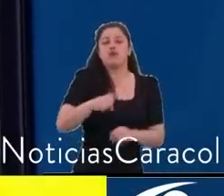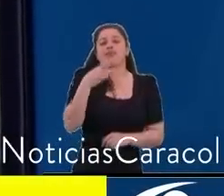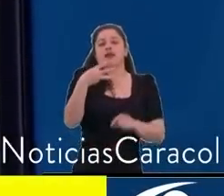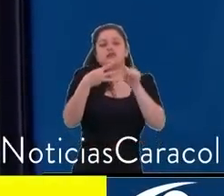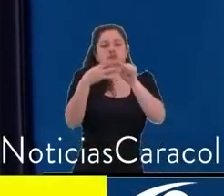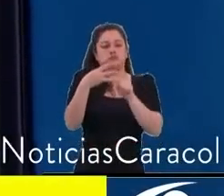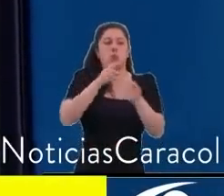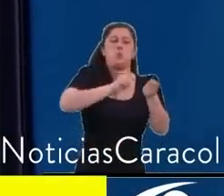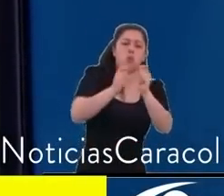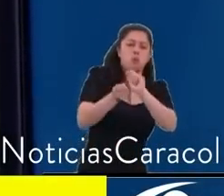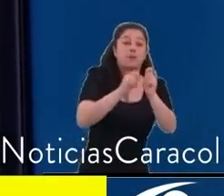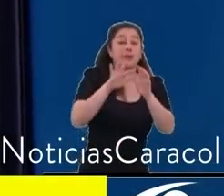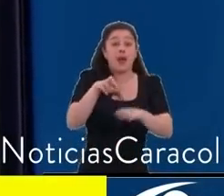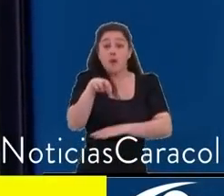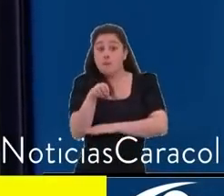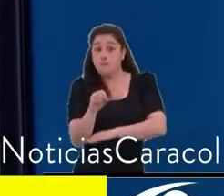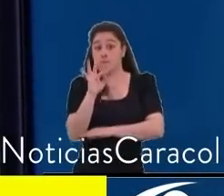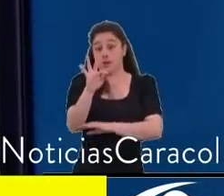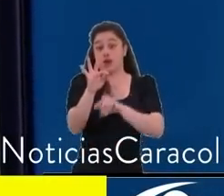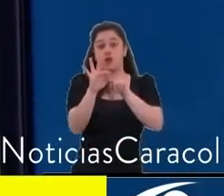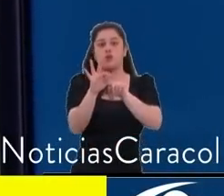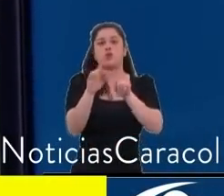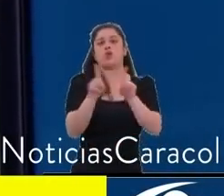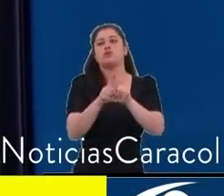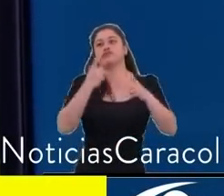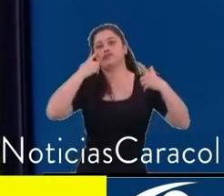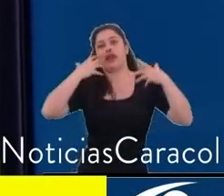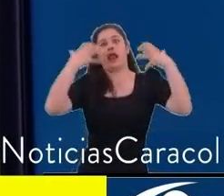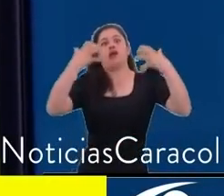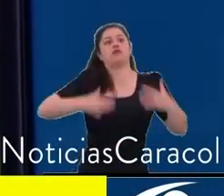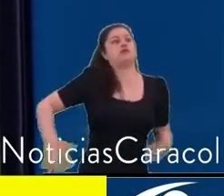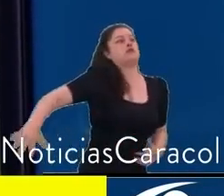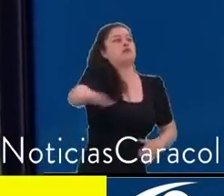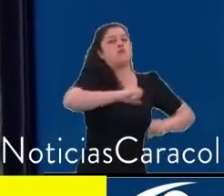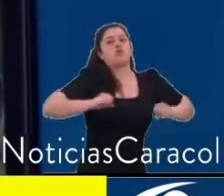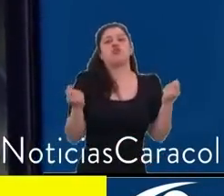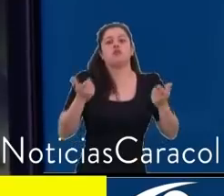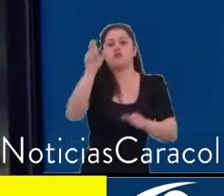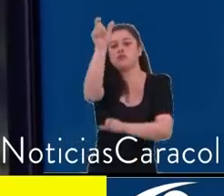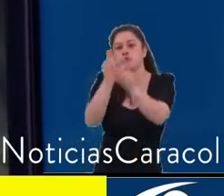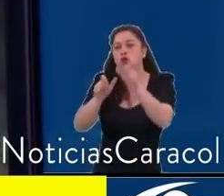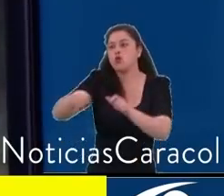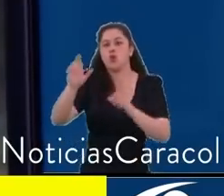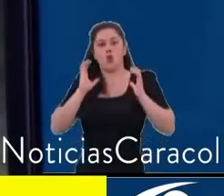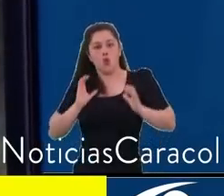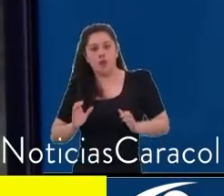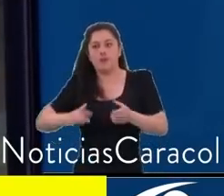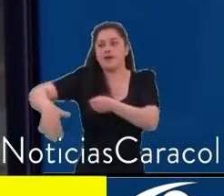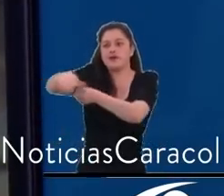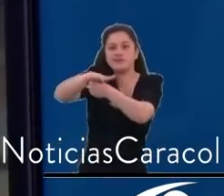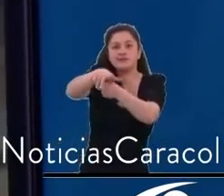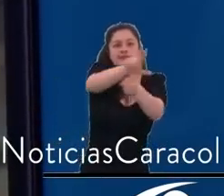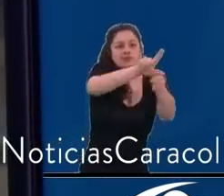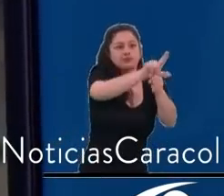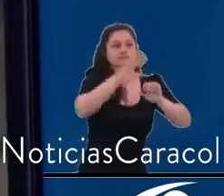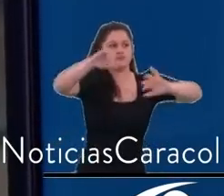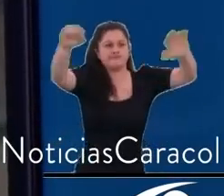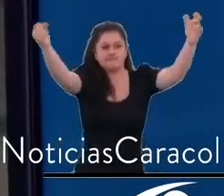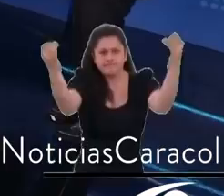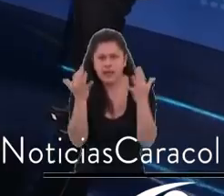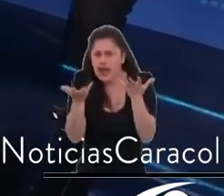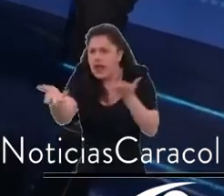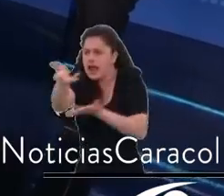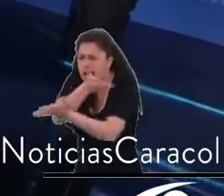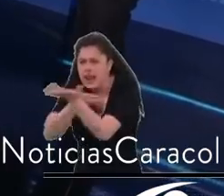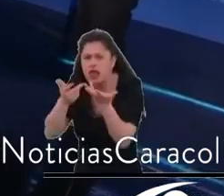amplio, se hicieron dos cabildos abiertos con la ciudadanía, fueron gente de los barrios, los recicladores, etcétera. Entonces la ley nos dice, usted debe expedir